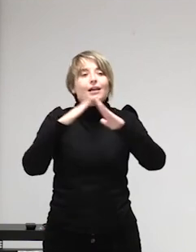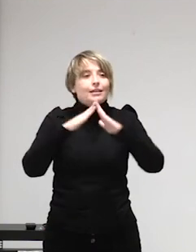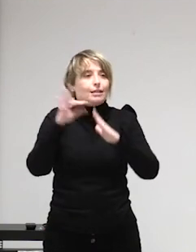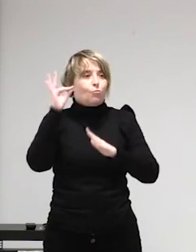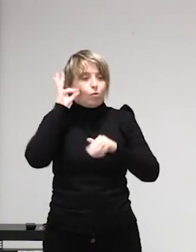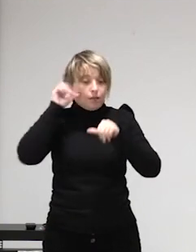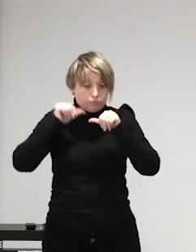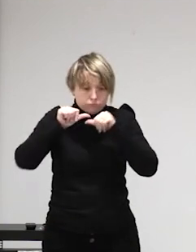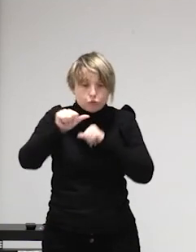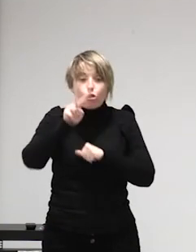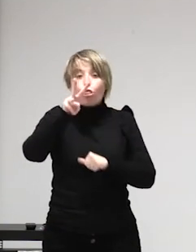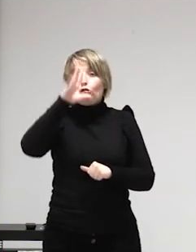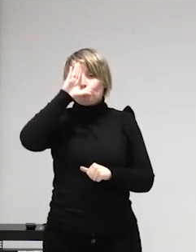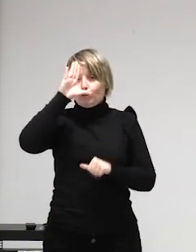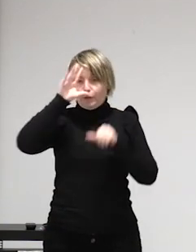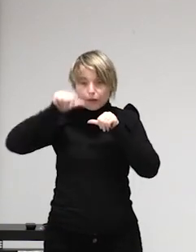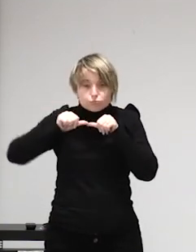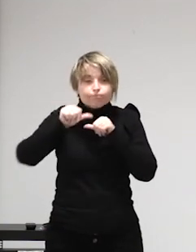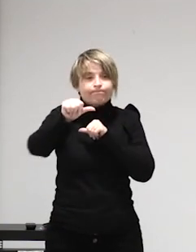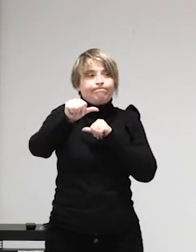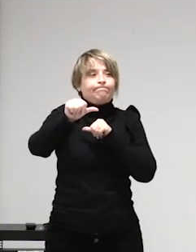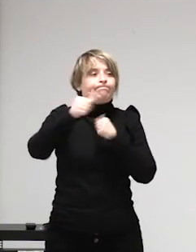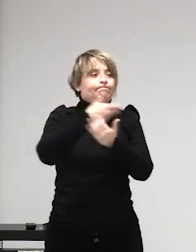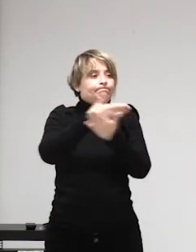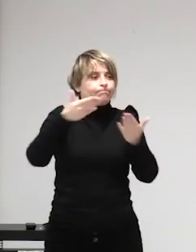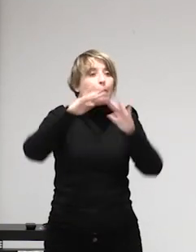vamos a compartir micro porque el mío ya ha fallecido